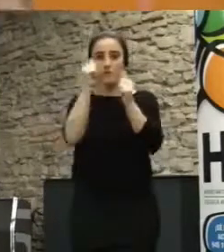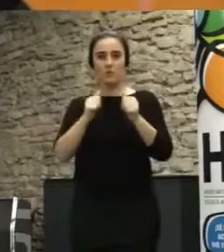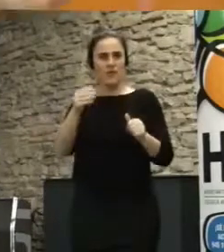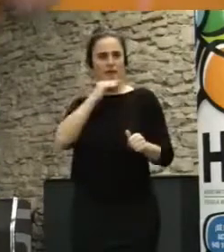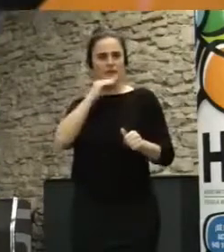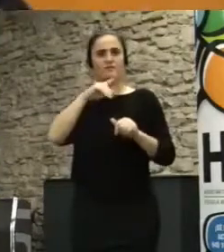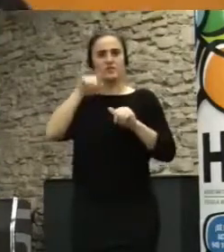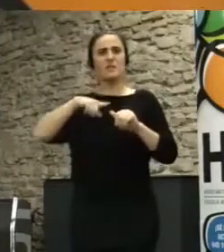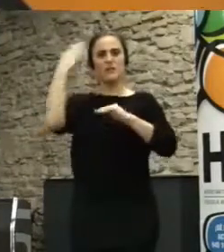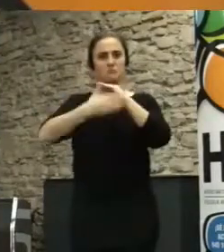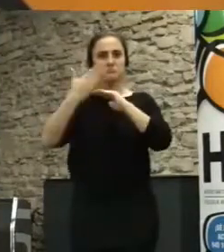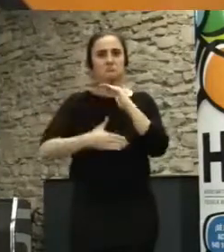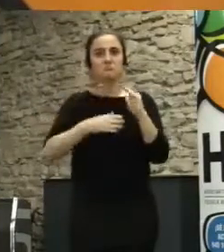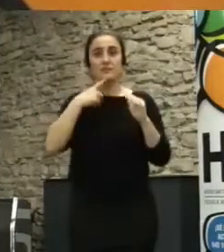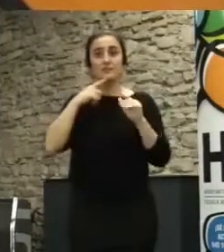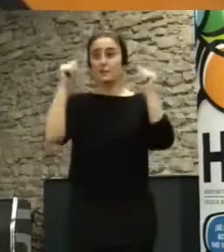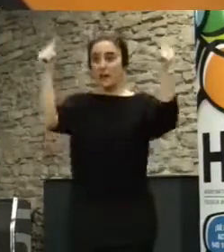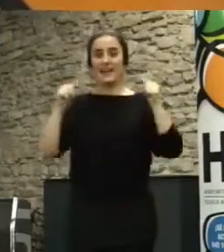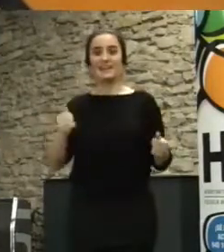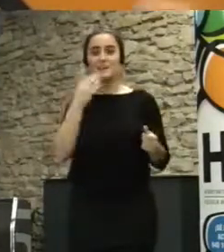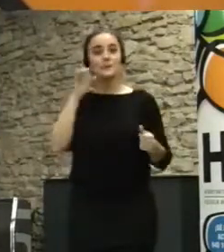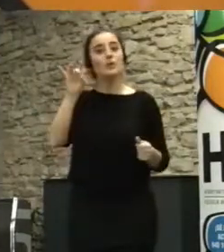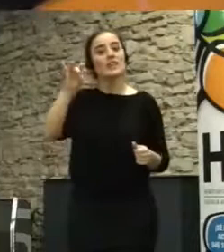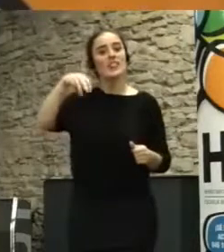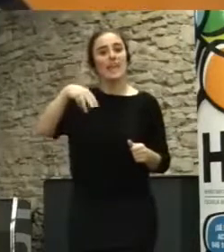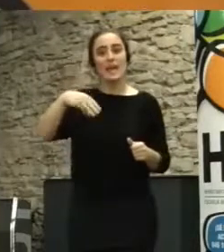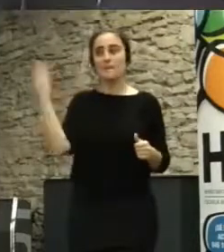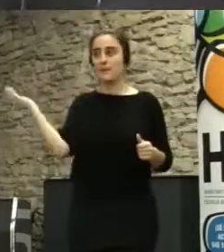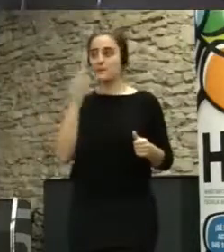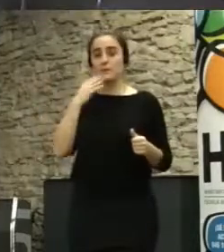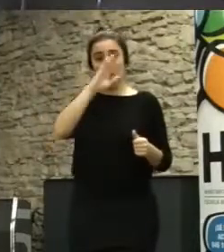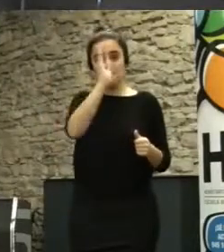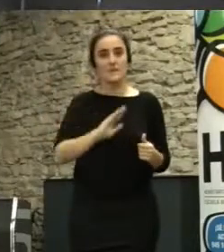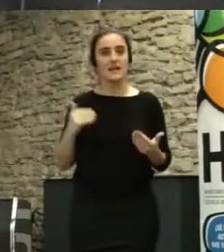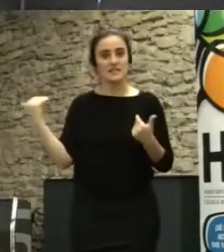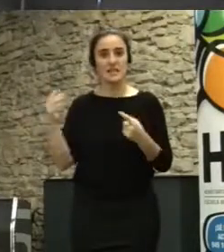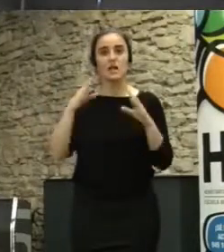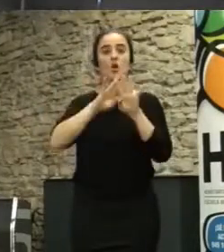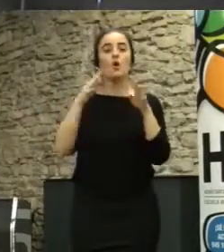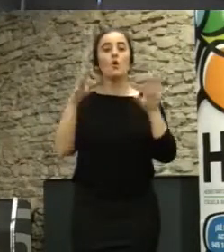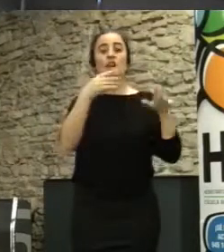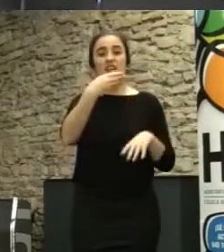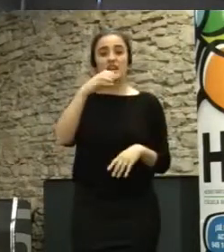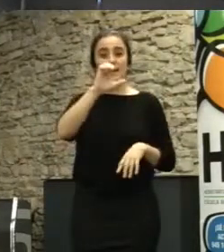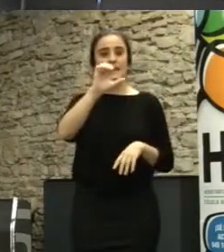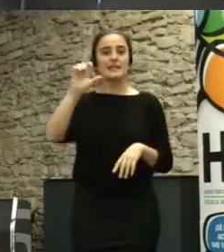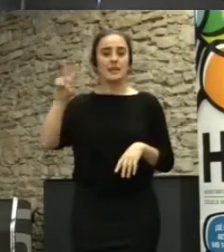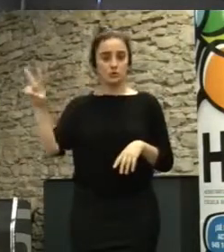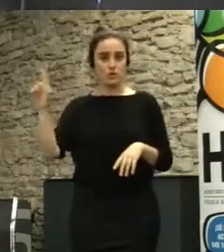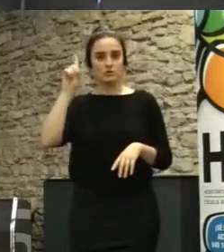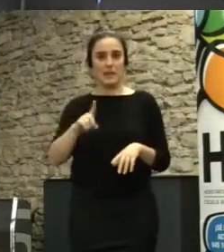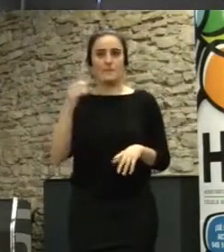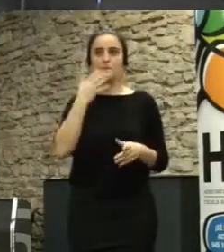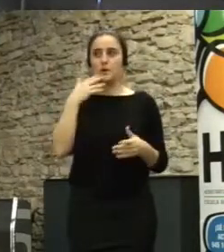estos son carteles de 15M, del Gacy Park, de Sao Paulo, de Estados Unidos, de Ottawa Street. Es verdad.